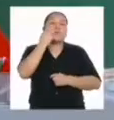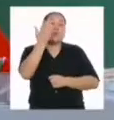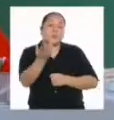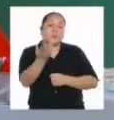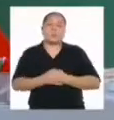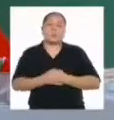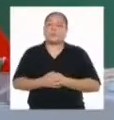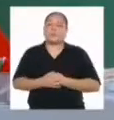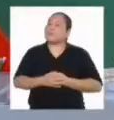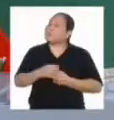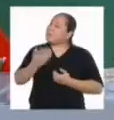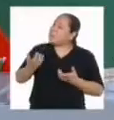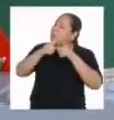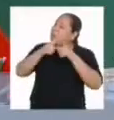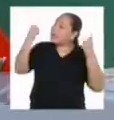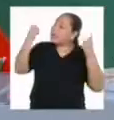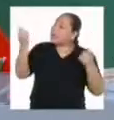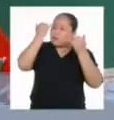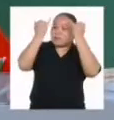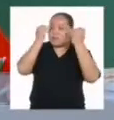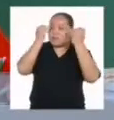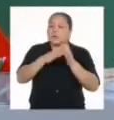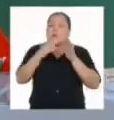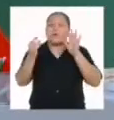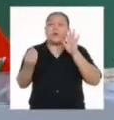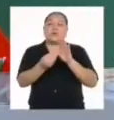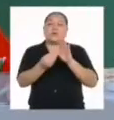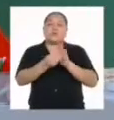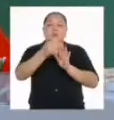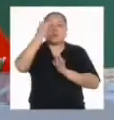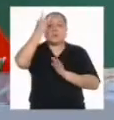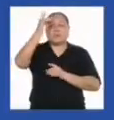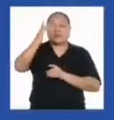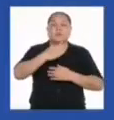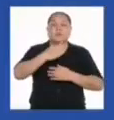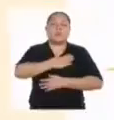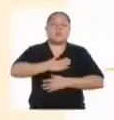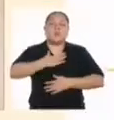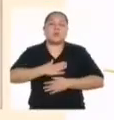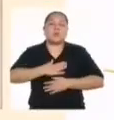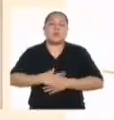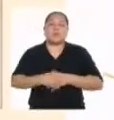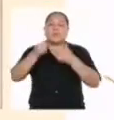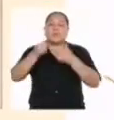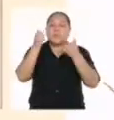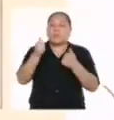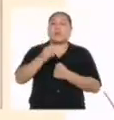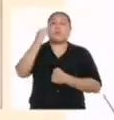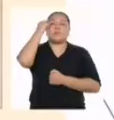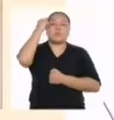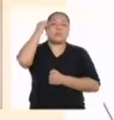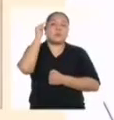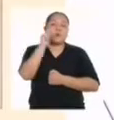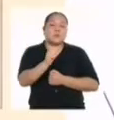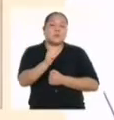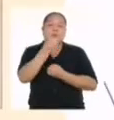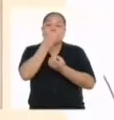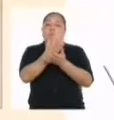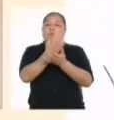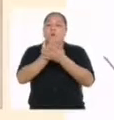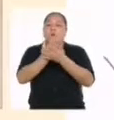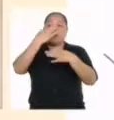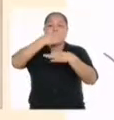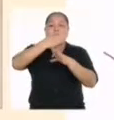¡Gran idea! Agregaré inteligente y divertido Bien Creo que es una buena